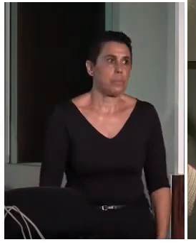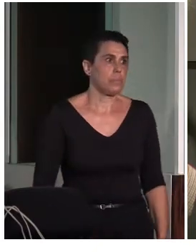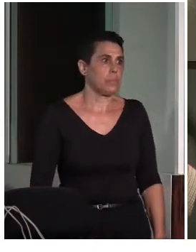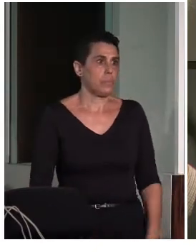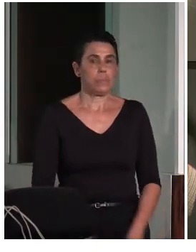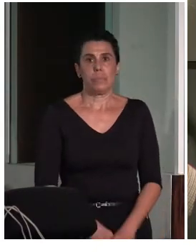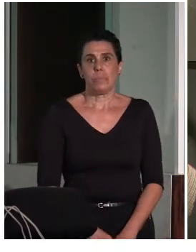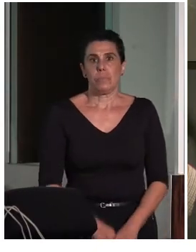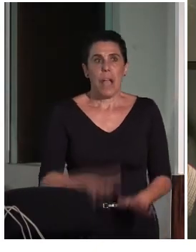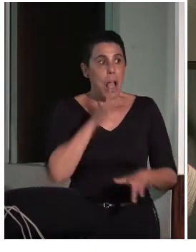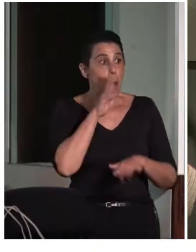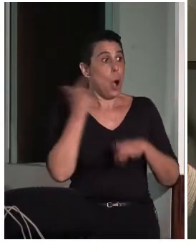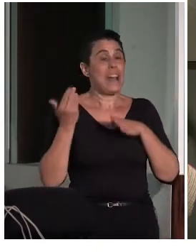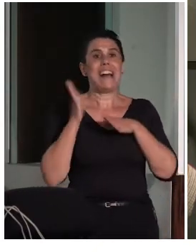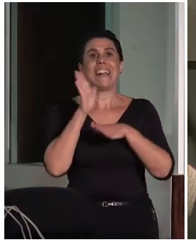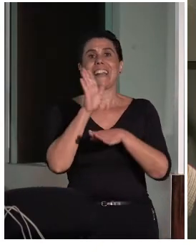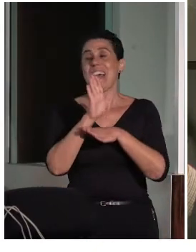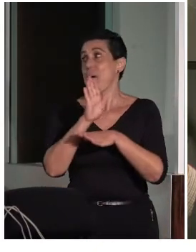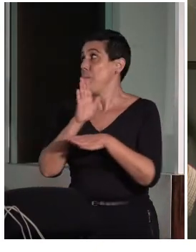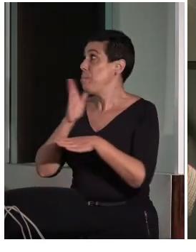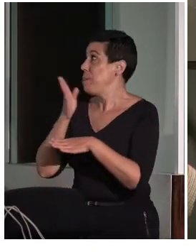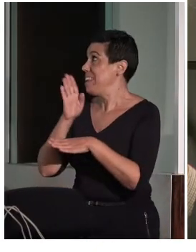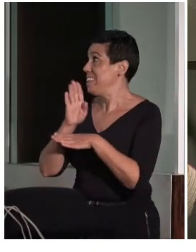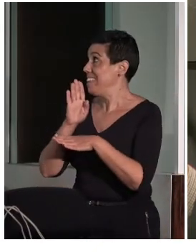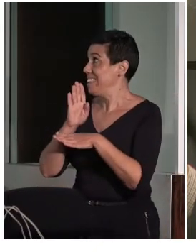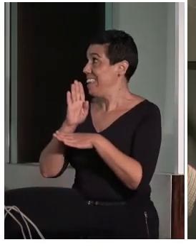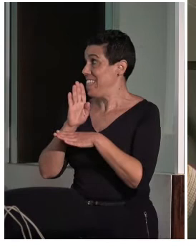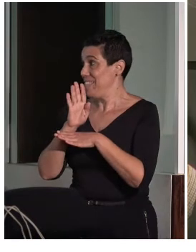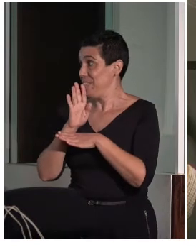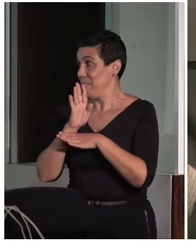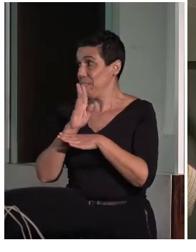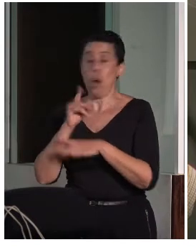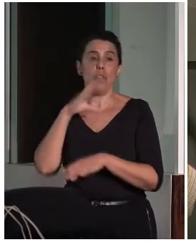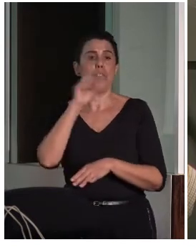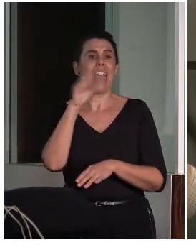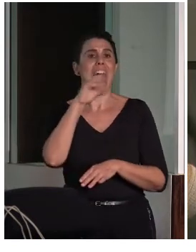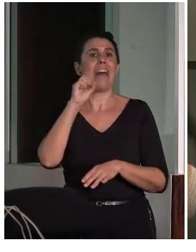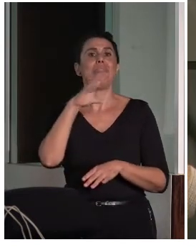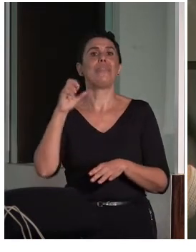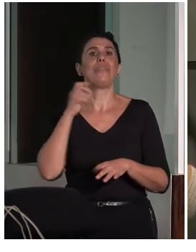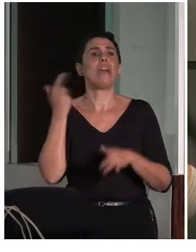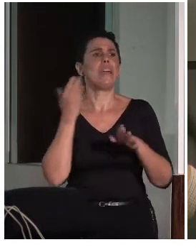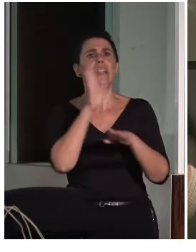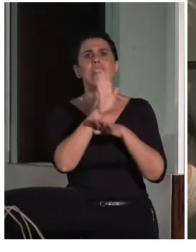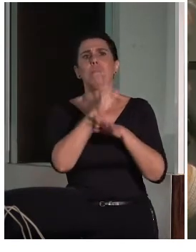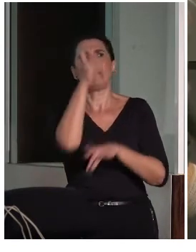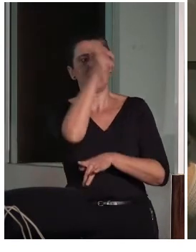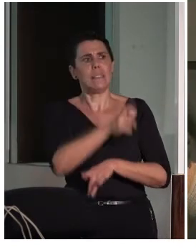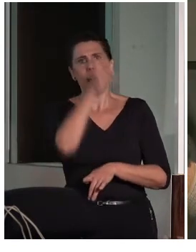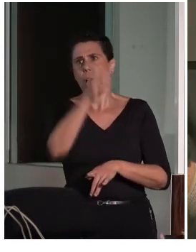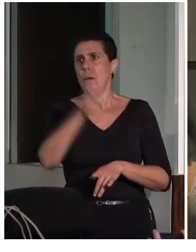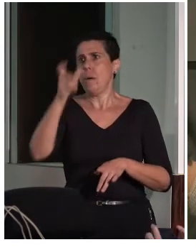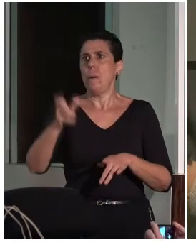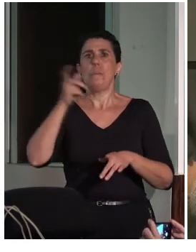Ahora, en representación de FEASPEP, que son la entidad que representa a las personas con problemas de